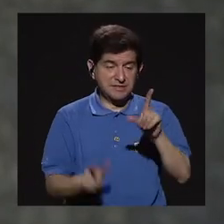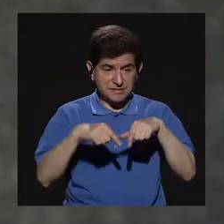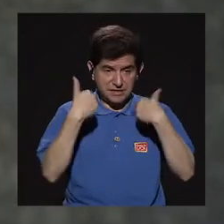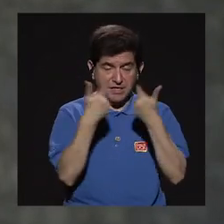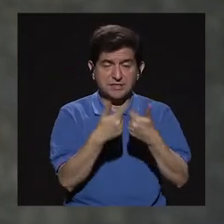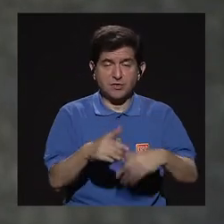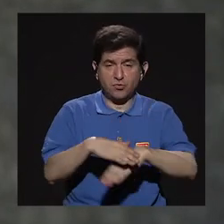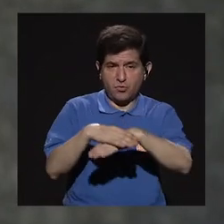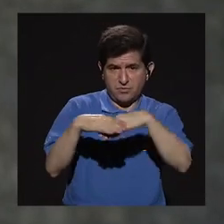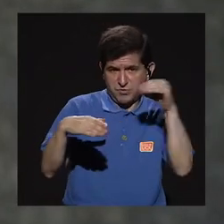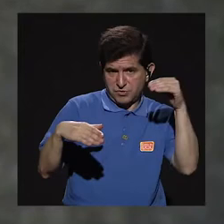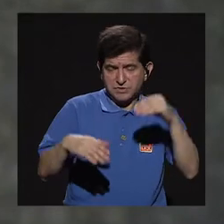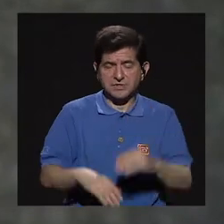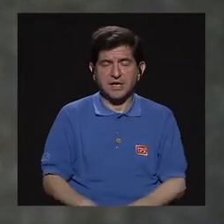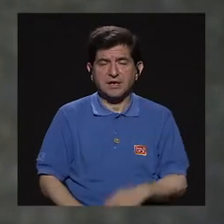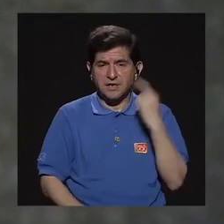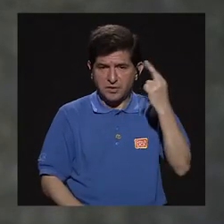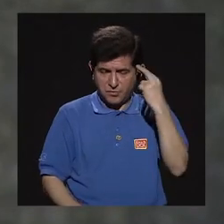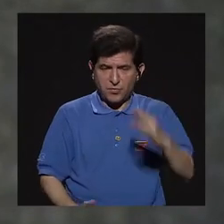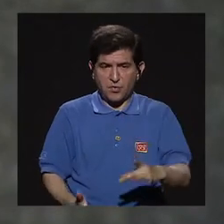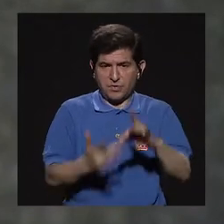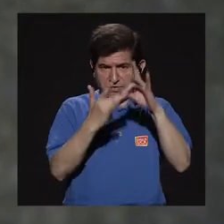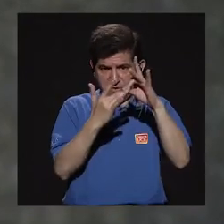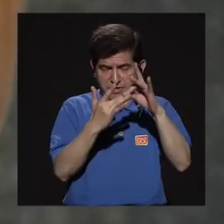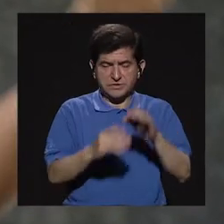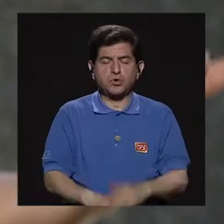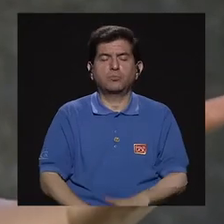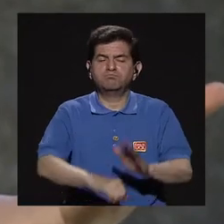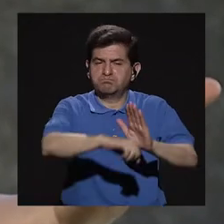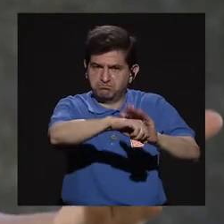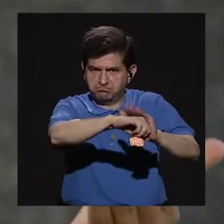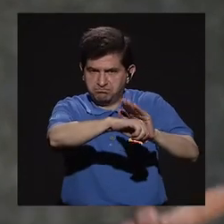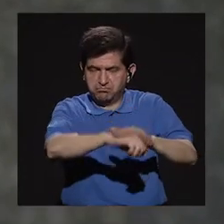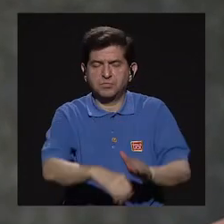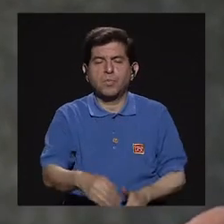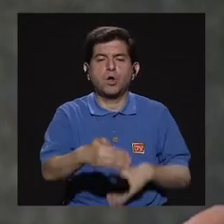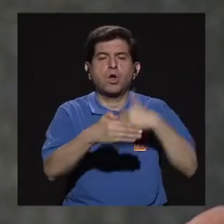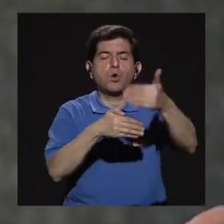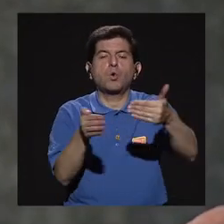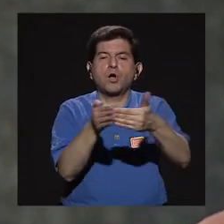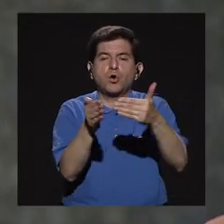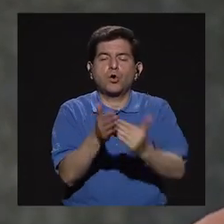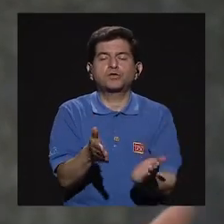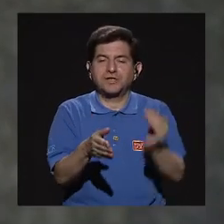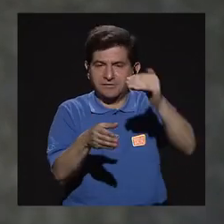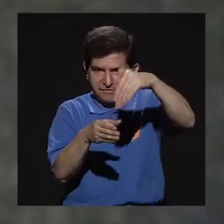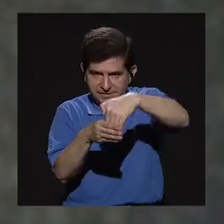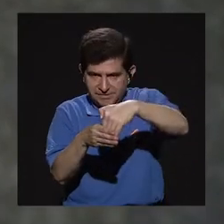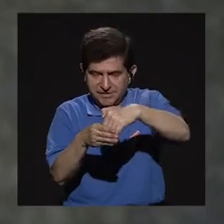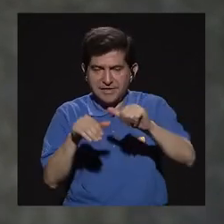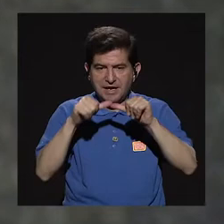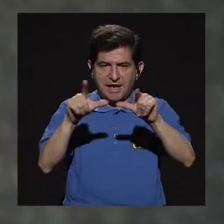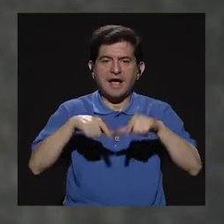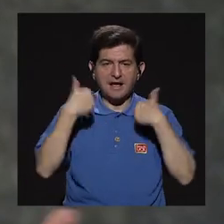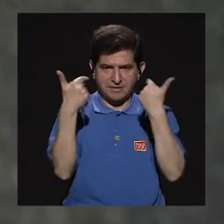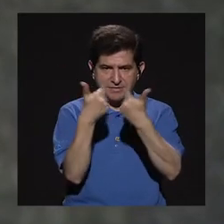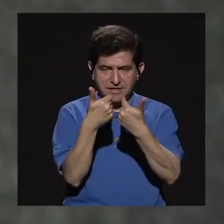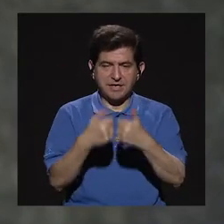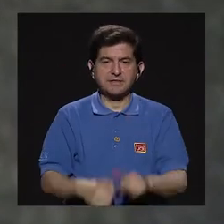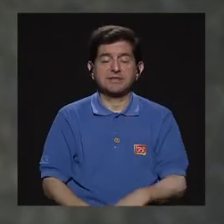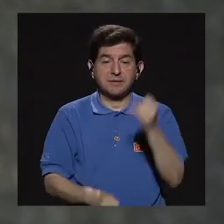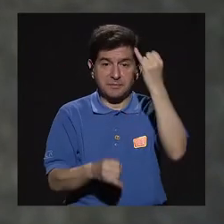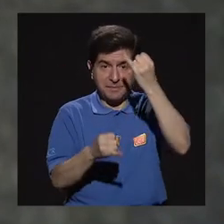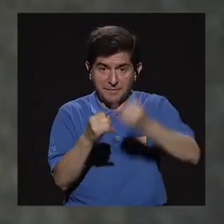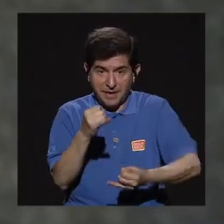promoción se tuvieron que retirar por alguna situación especial, ¿verdad?, se les permite que se vuelvan a incorporar en la siguiente promoción, y